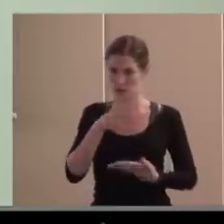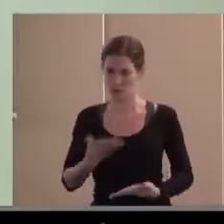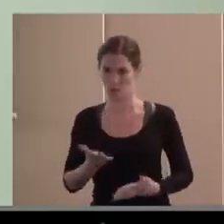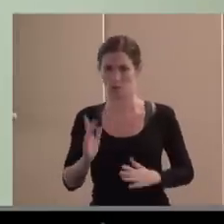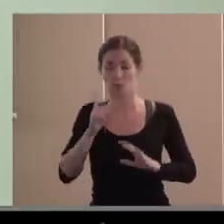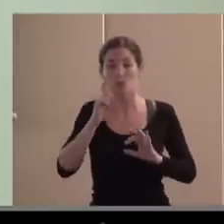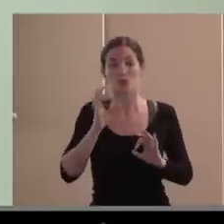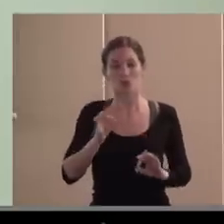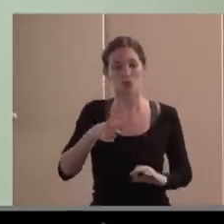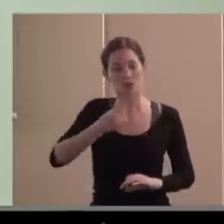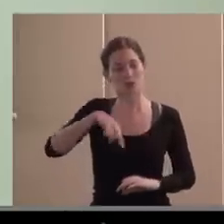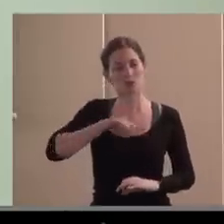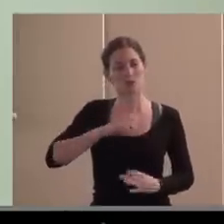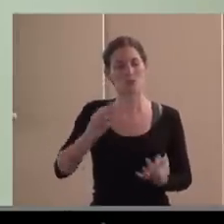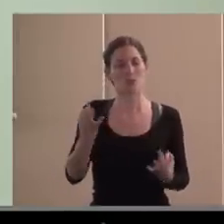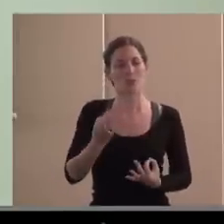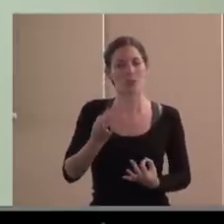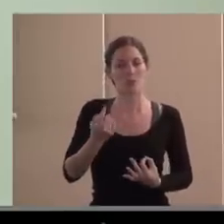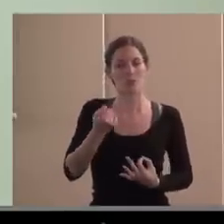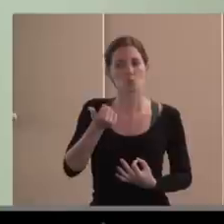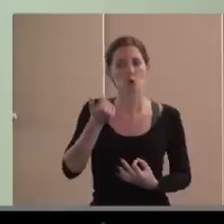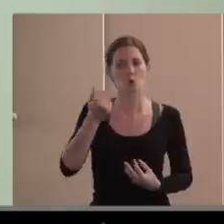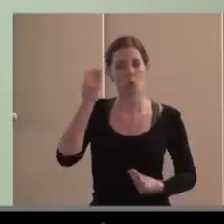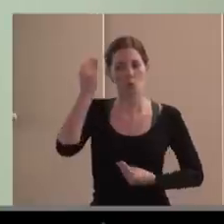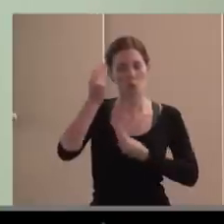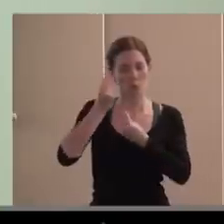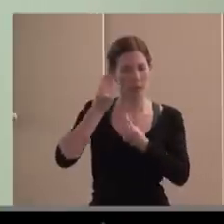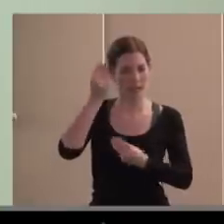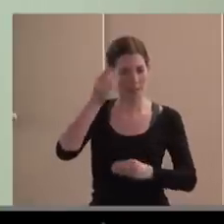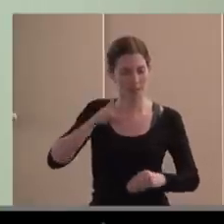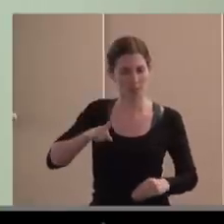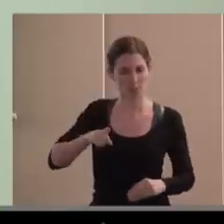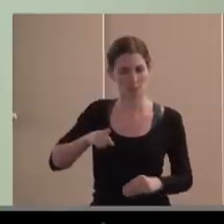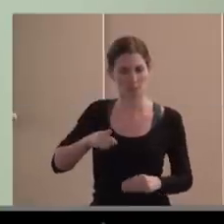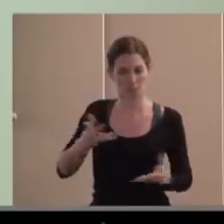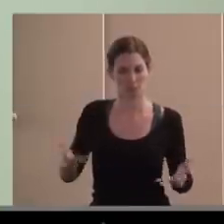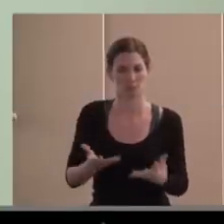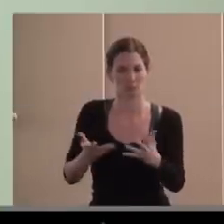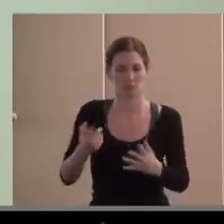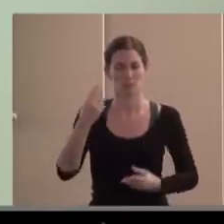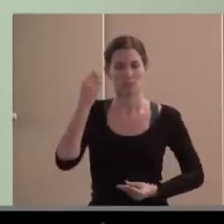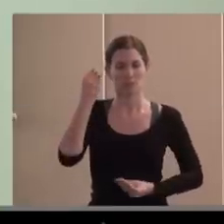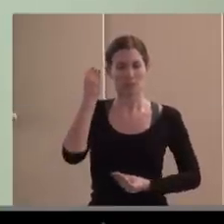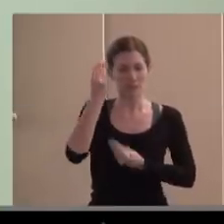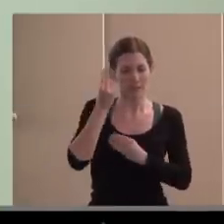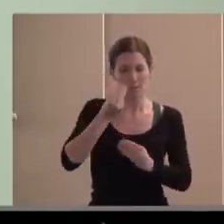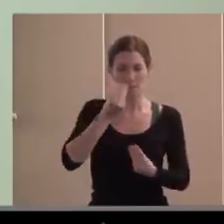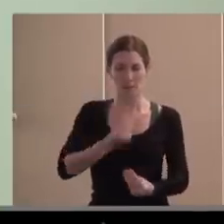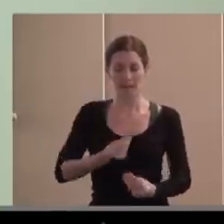introducir cierto pensamiento, cierta deliberación y, en la medida de lo posible, ir afinando